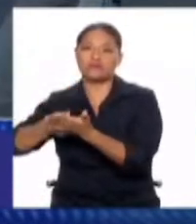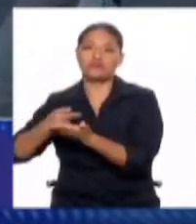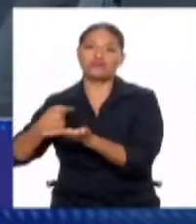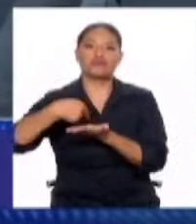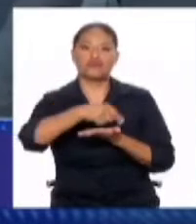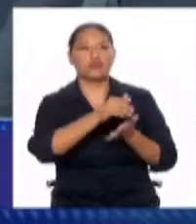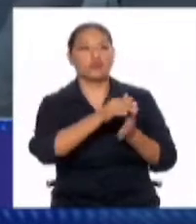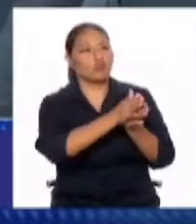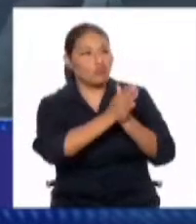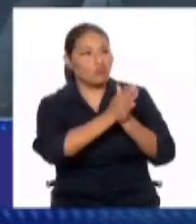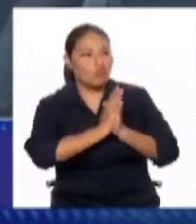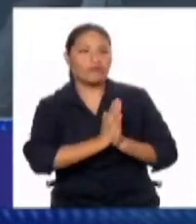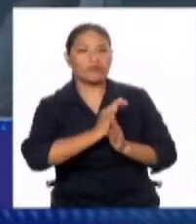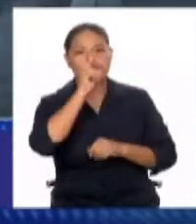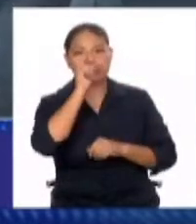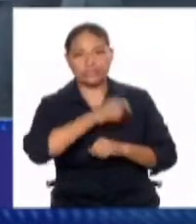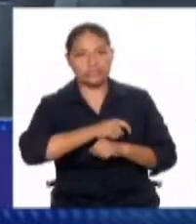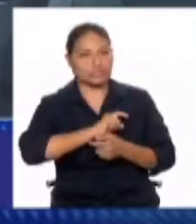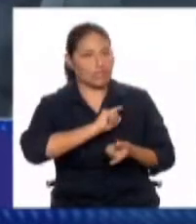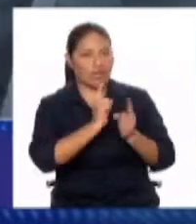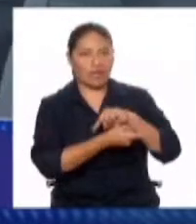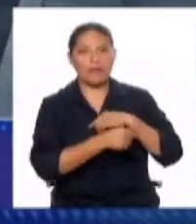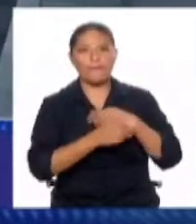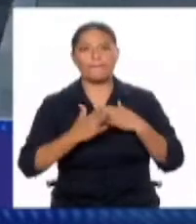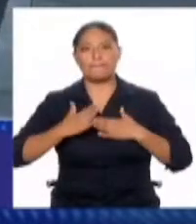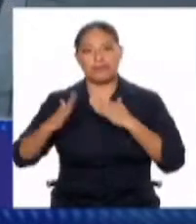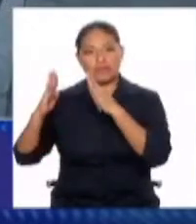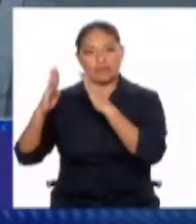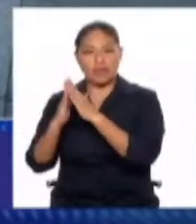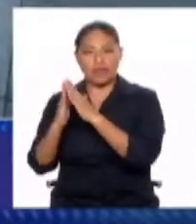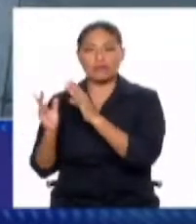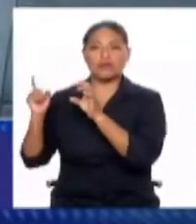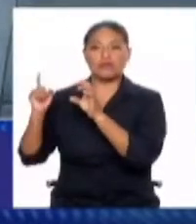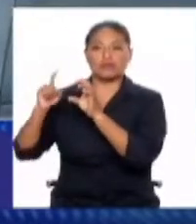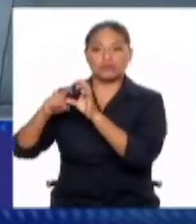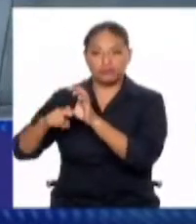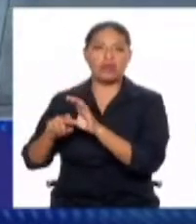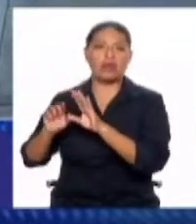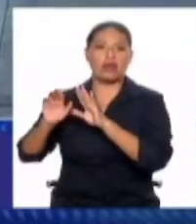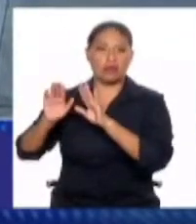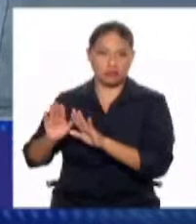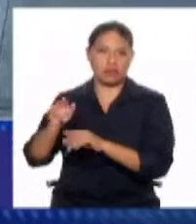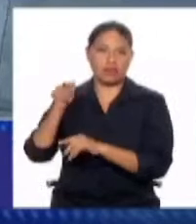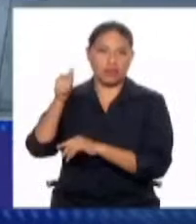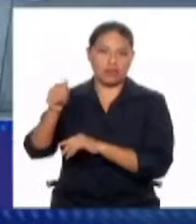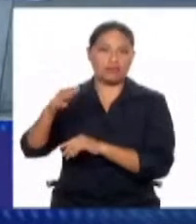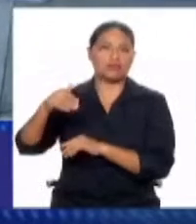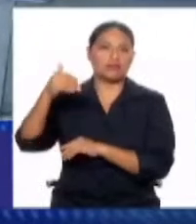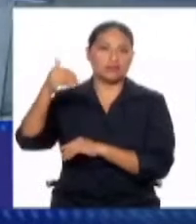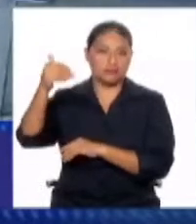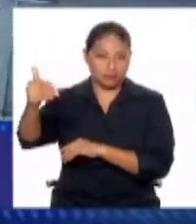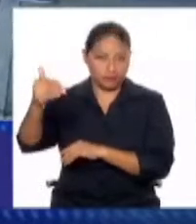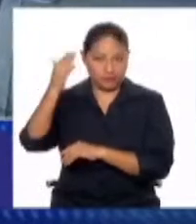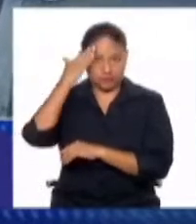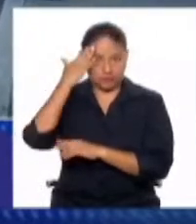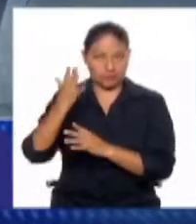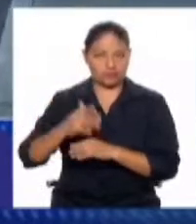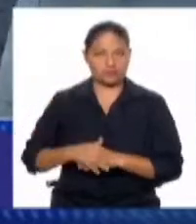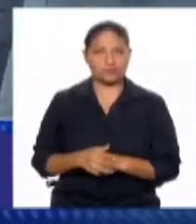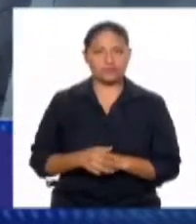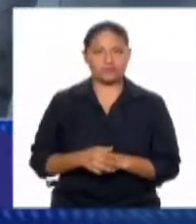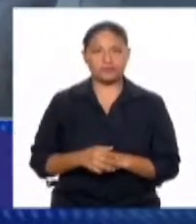de la prisión preventiva, de internamiento o efectiva a detención